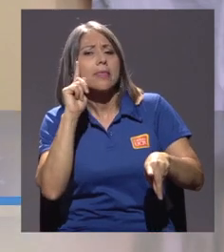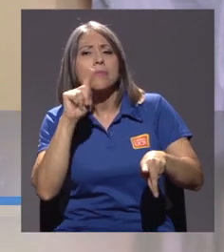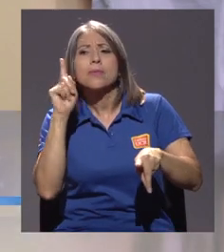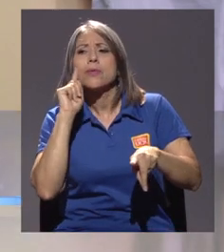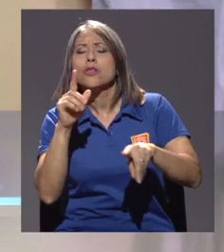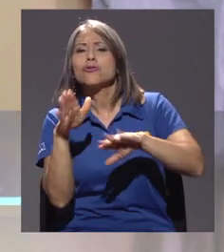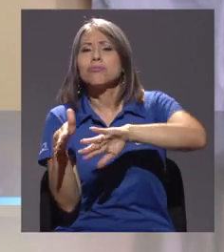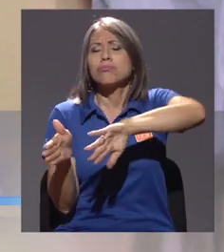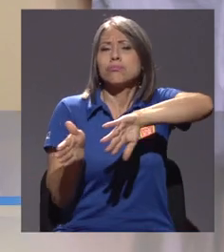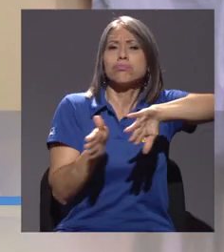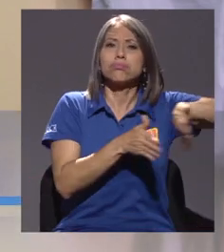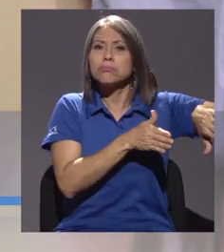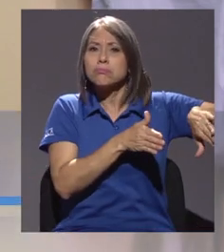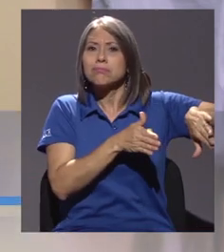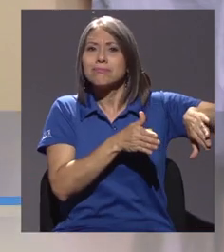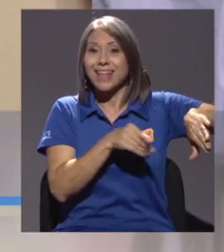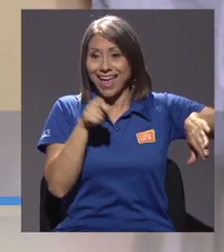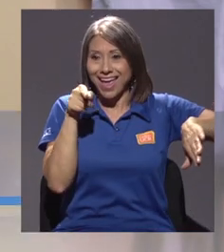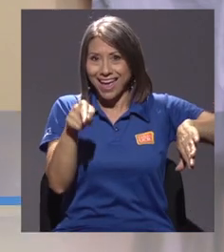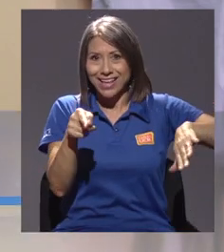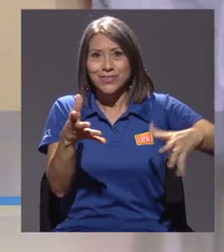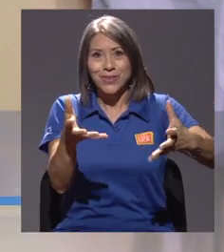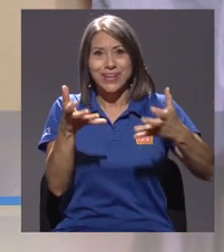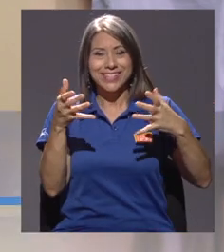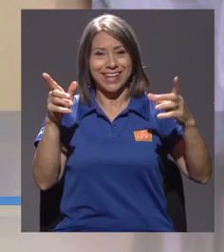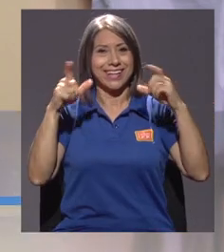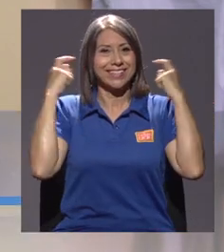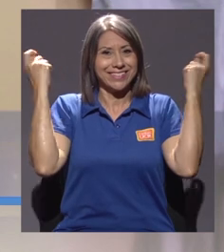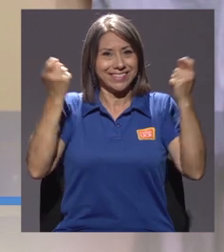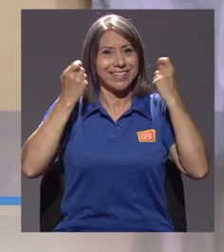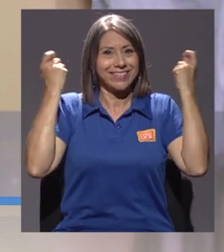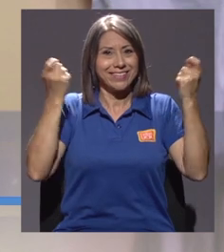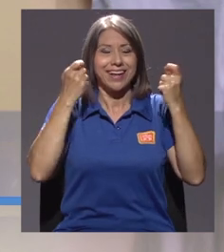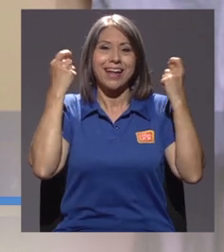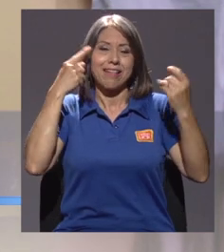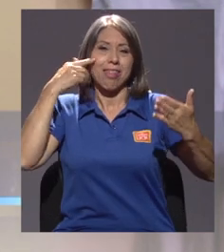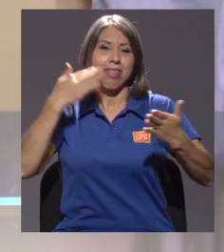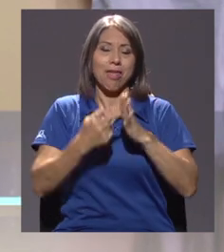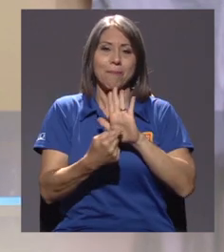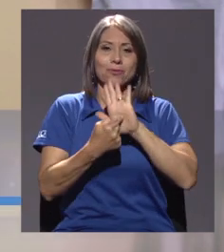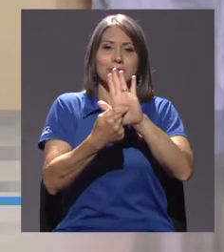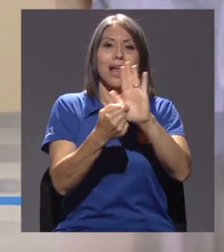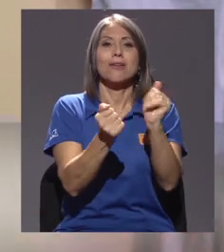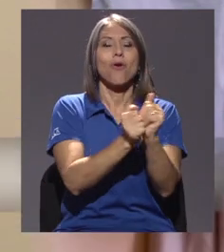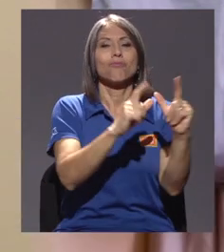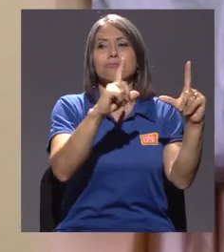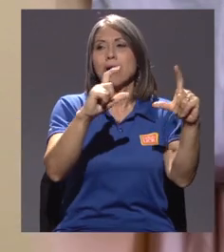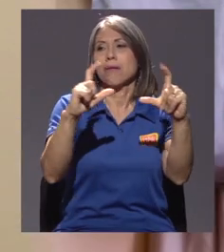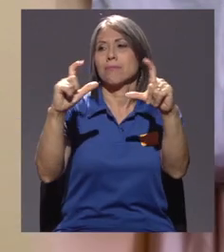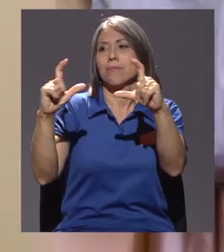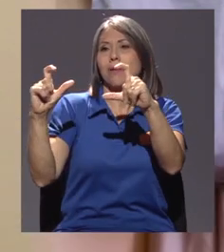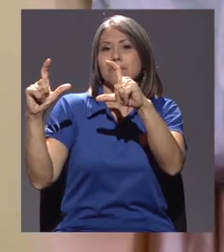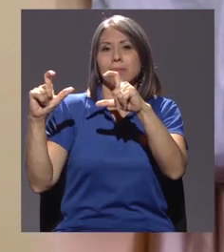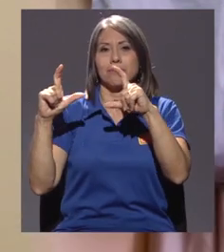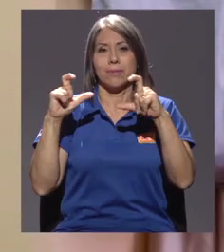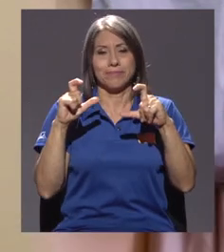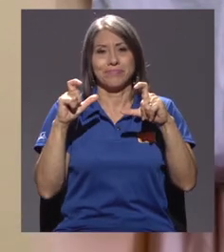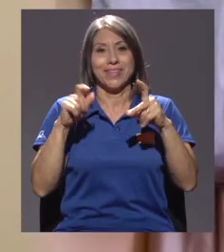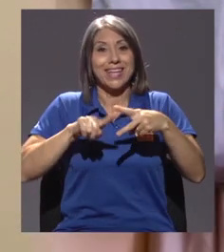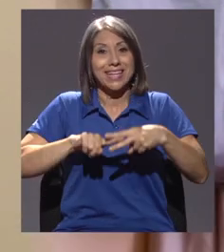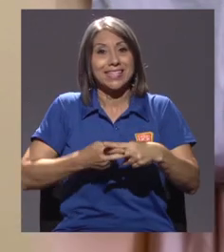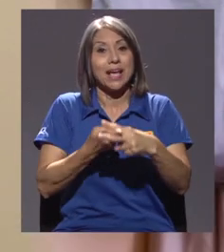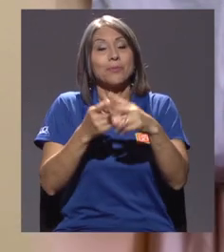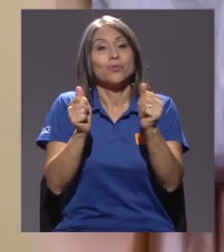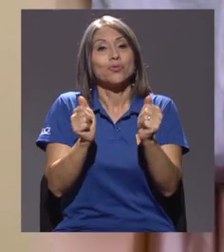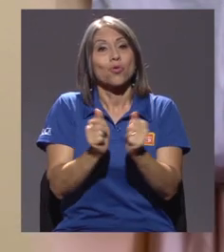eso es justamente lo que se quería celebrar y demostrar con la galería. Iniciamos